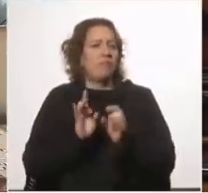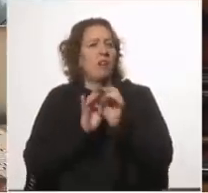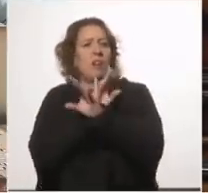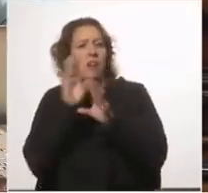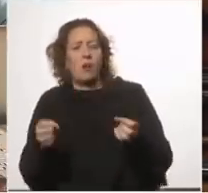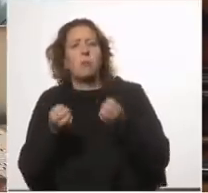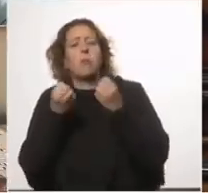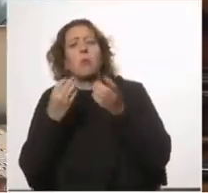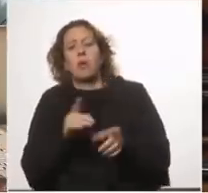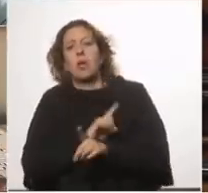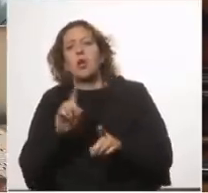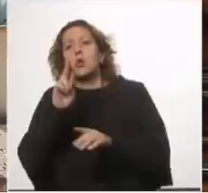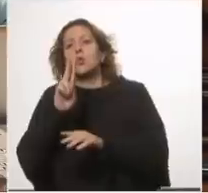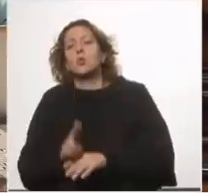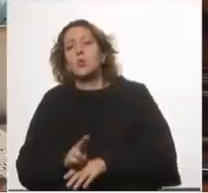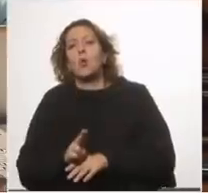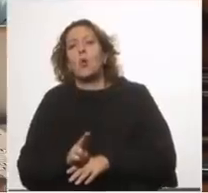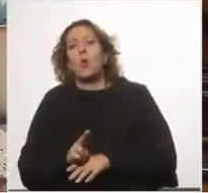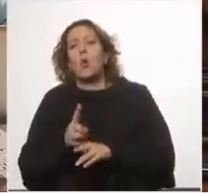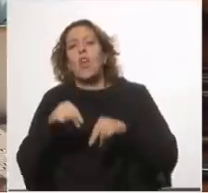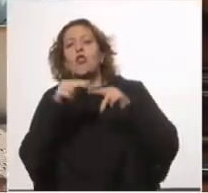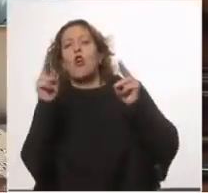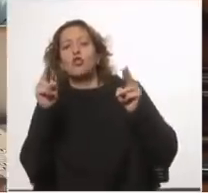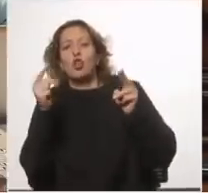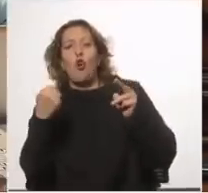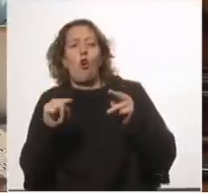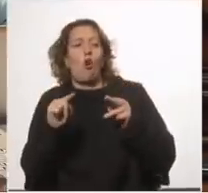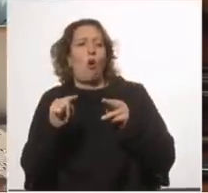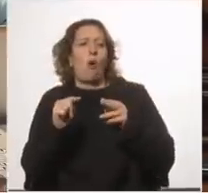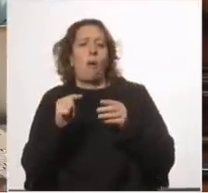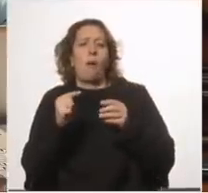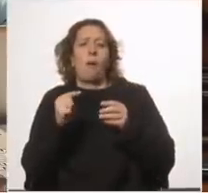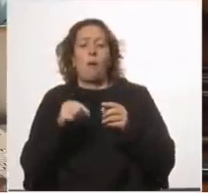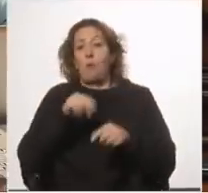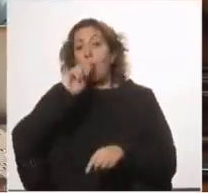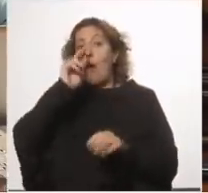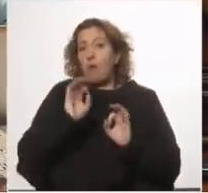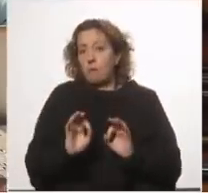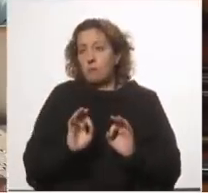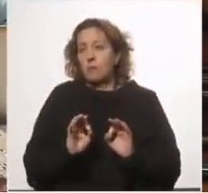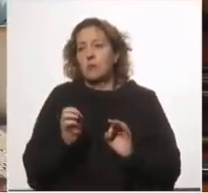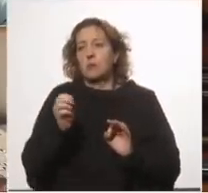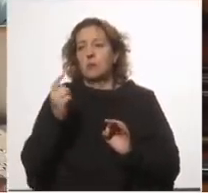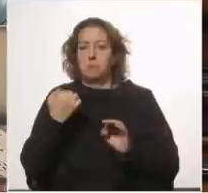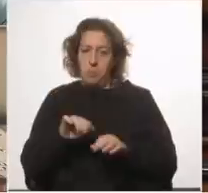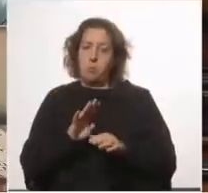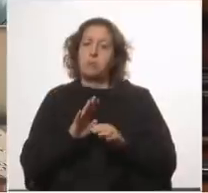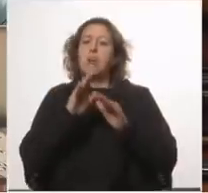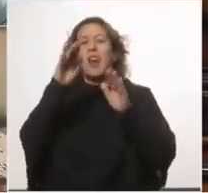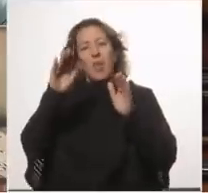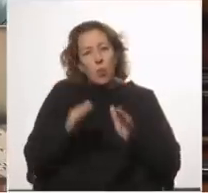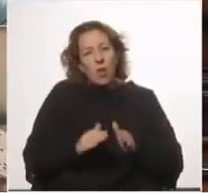intensamente los test de diagnóstico del propio Uruguay. Pero reducimos nuestra dependencia externa.